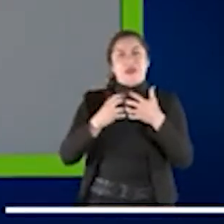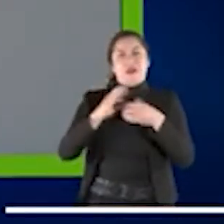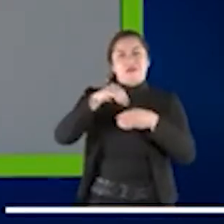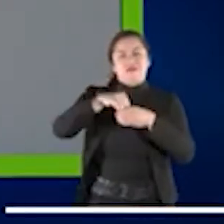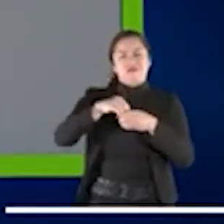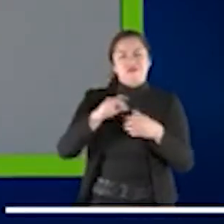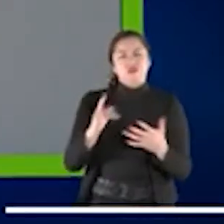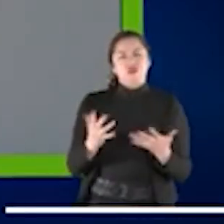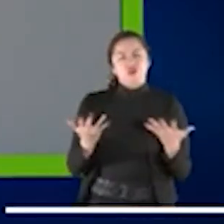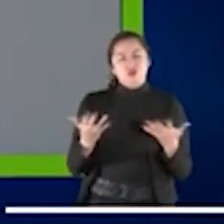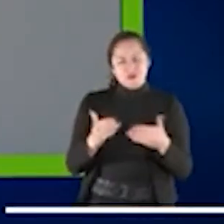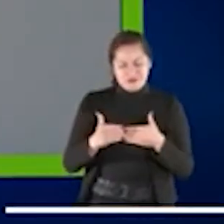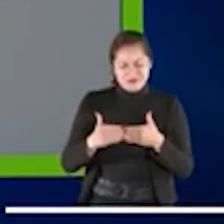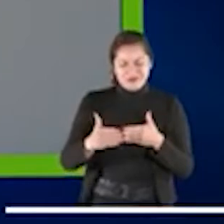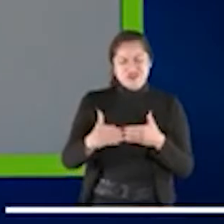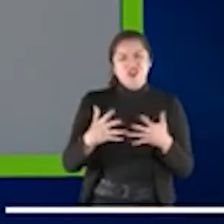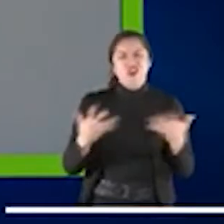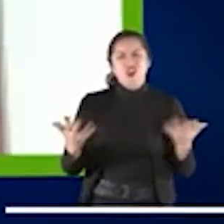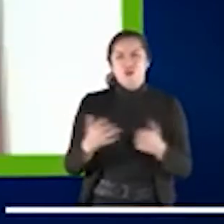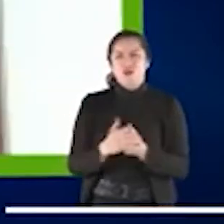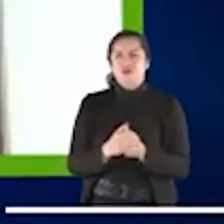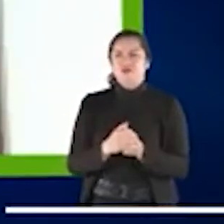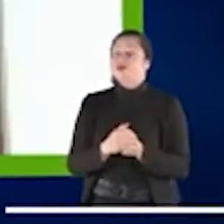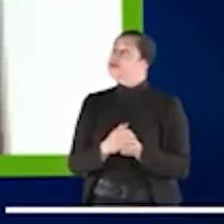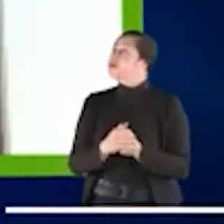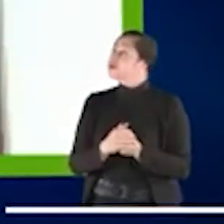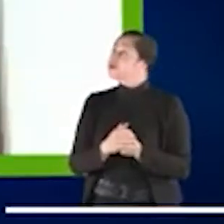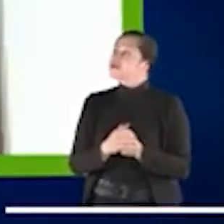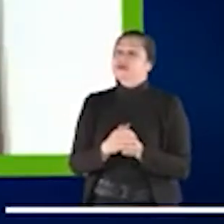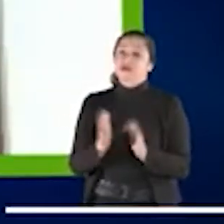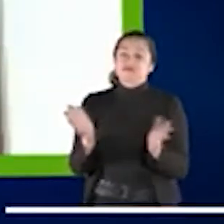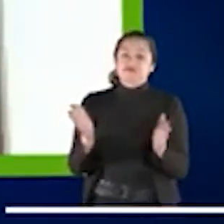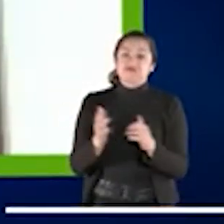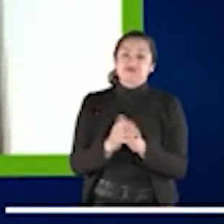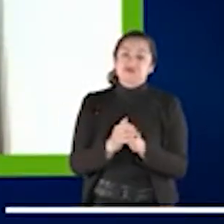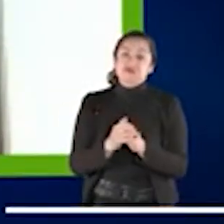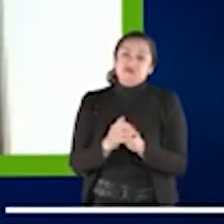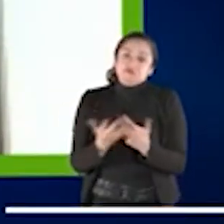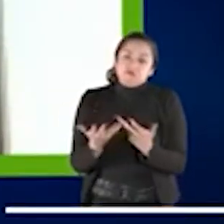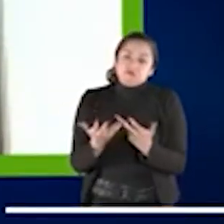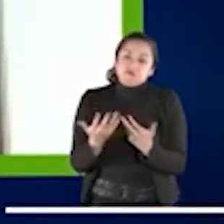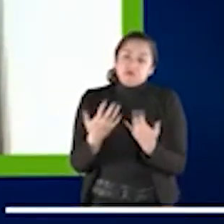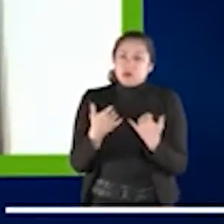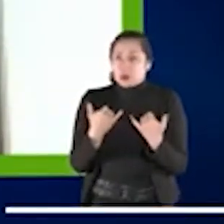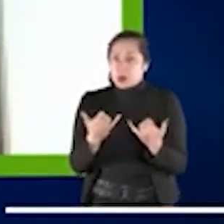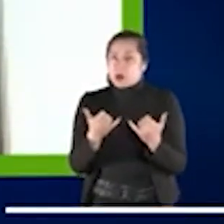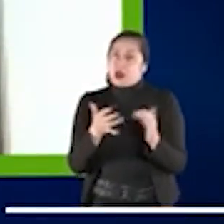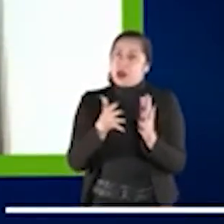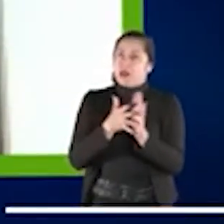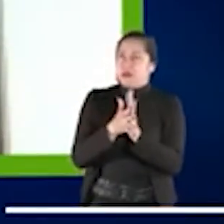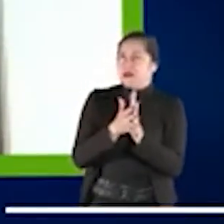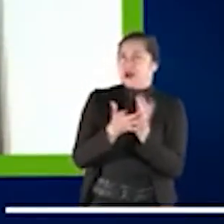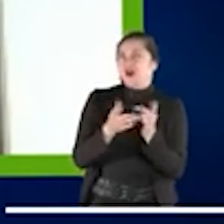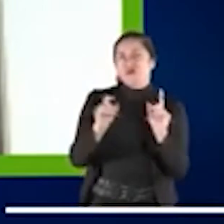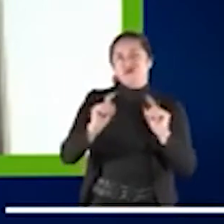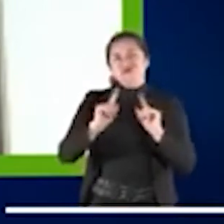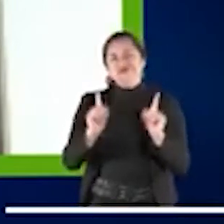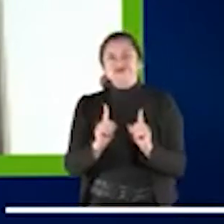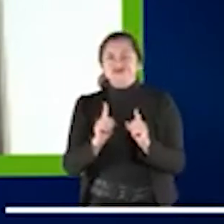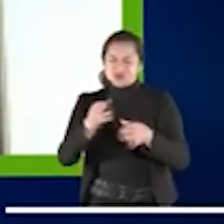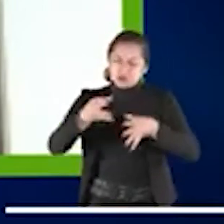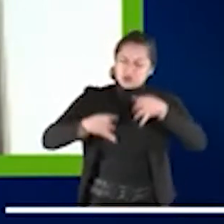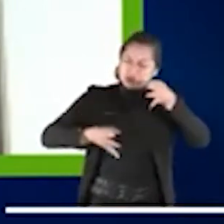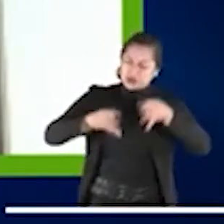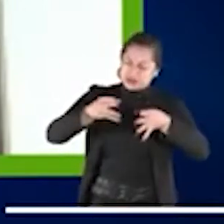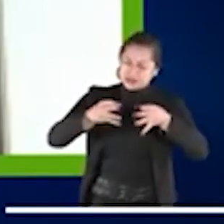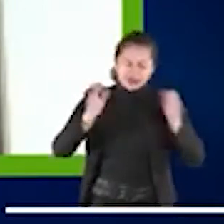Gracias, Cédric. Quizás empiezo un momentito solamente a explicar el Foro Europeo de Justicia Reparativa porque no estoy segura que todo